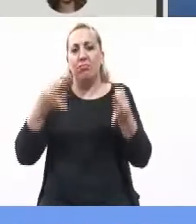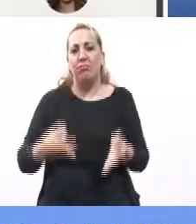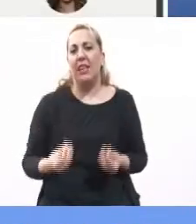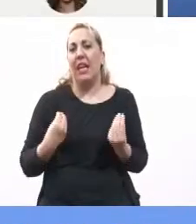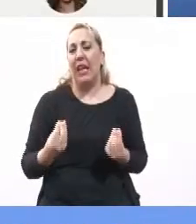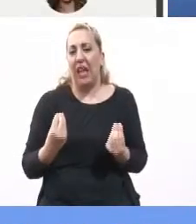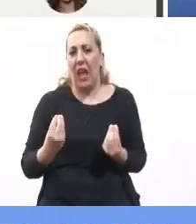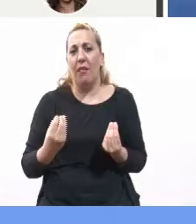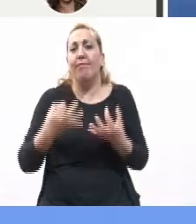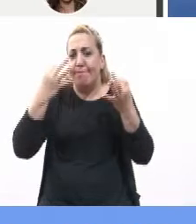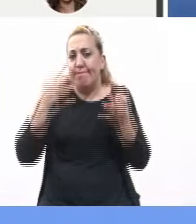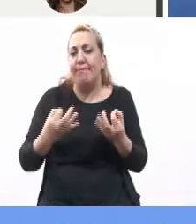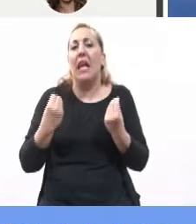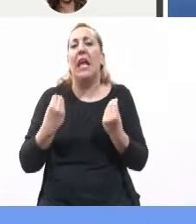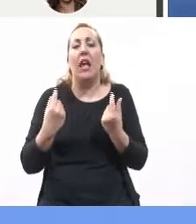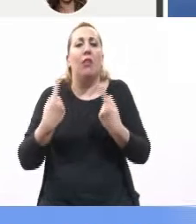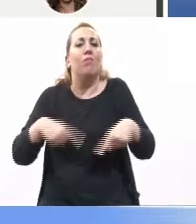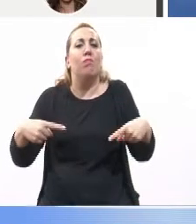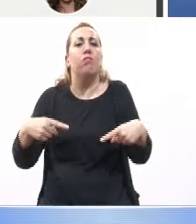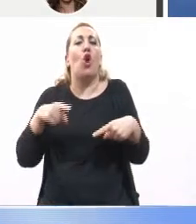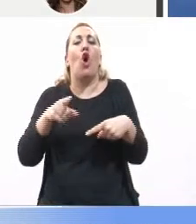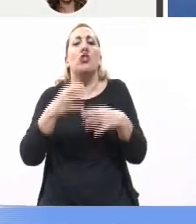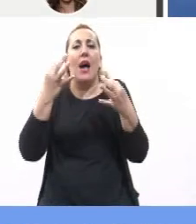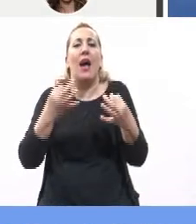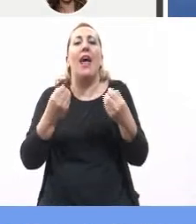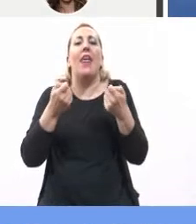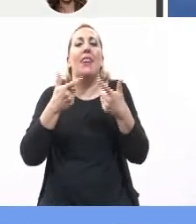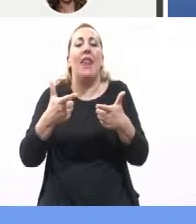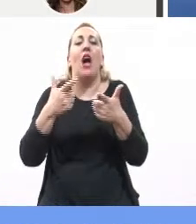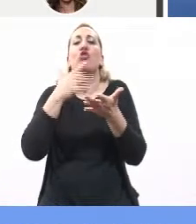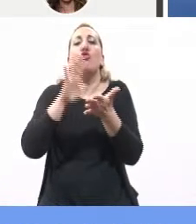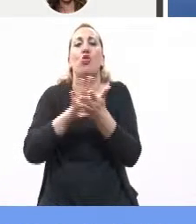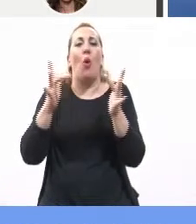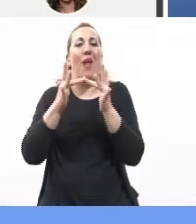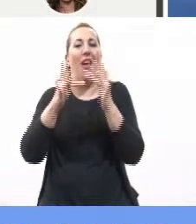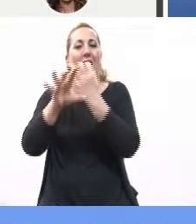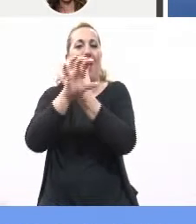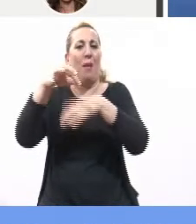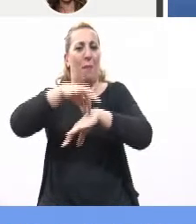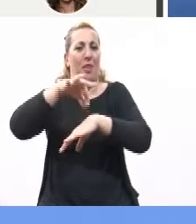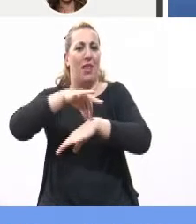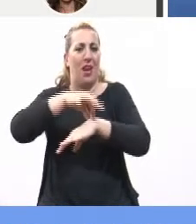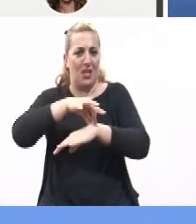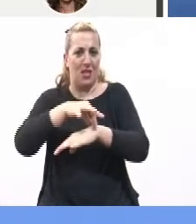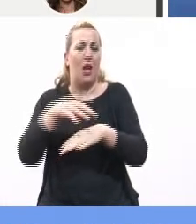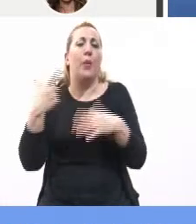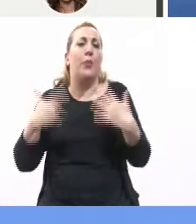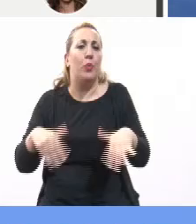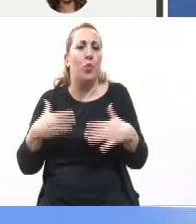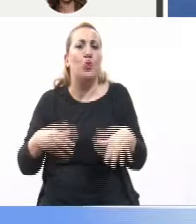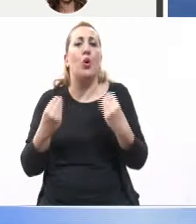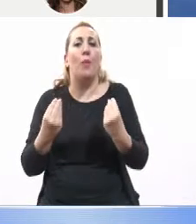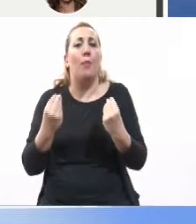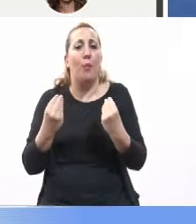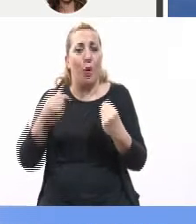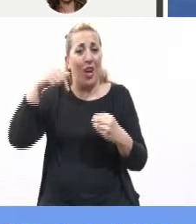Presidenta, lo que estamos regulando son los principios y los alcances de la telemedicina y esto es enorme porque lo que estamos